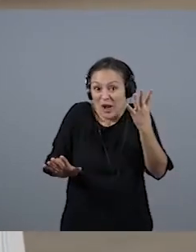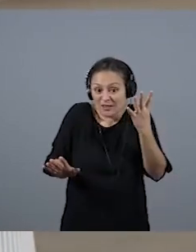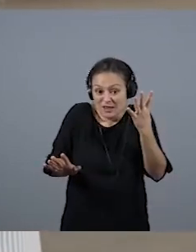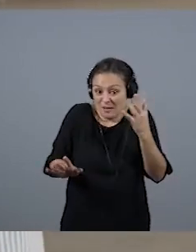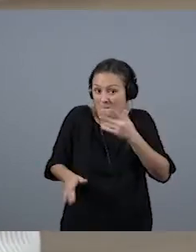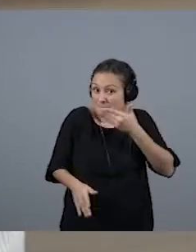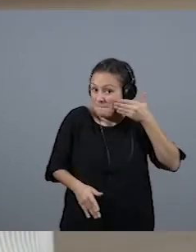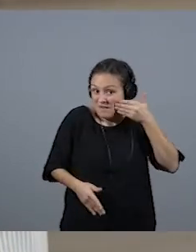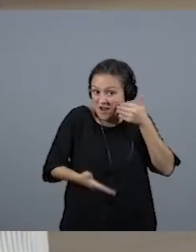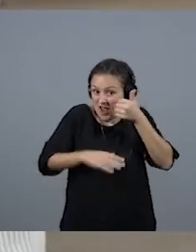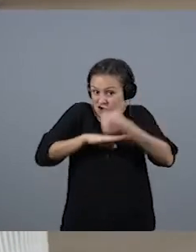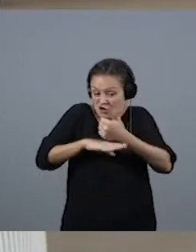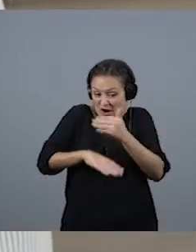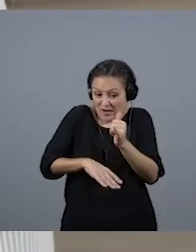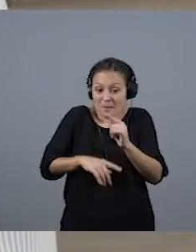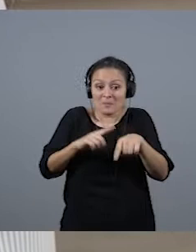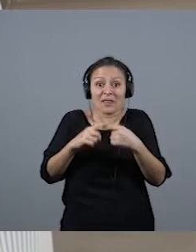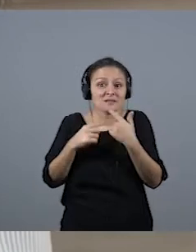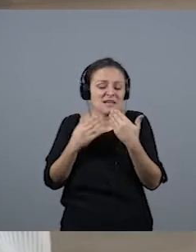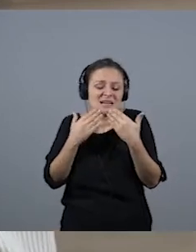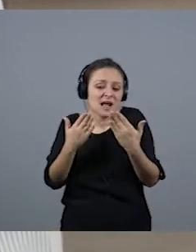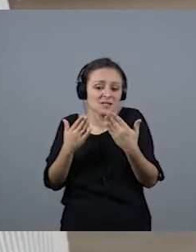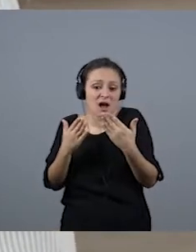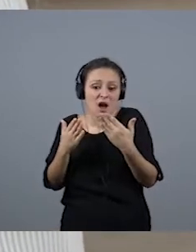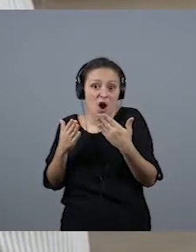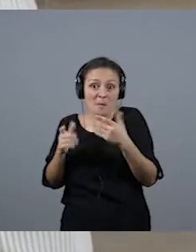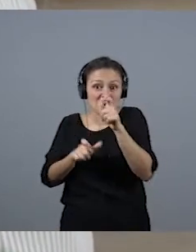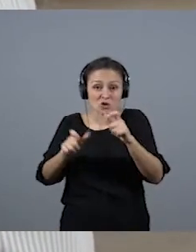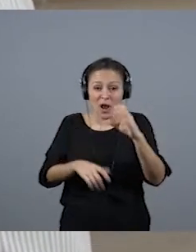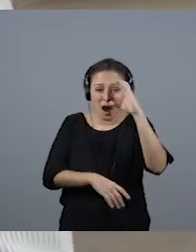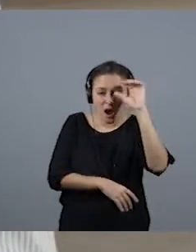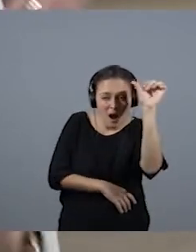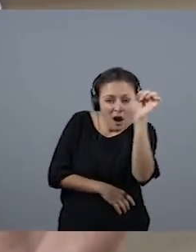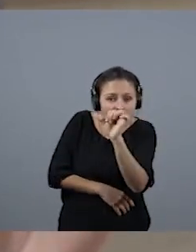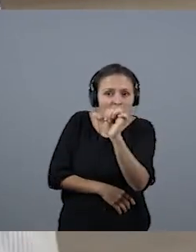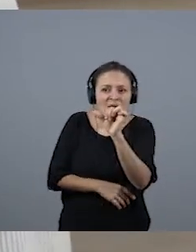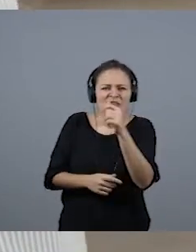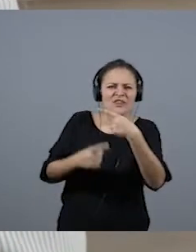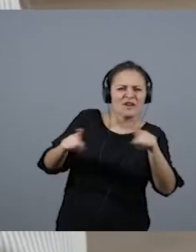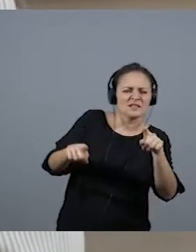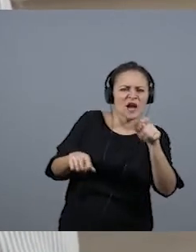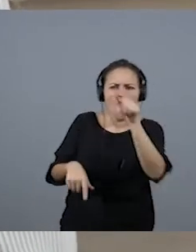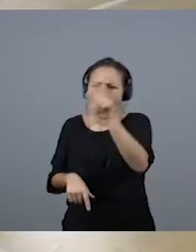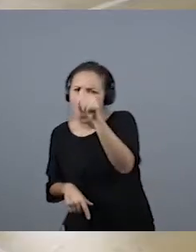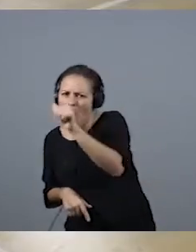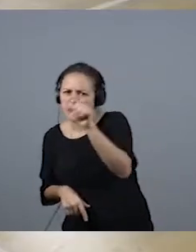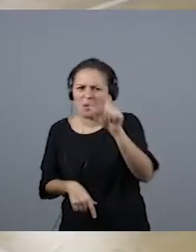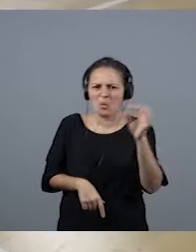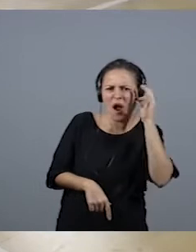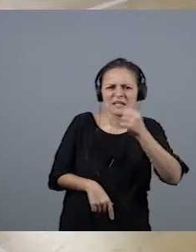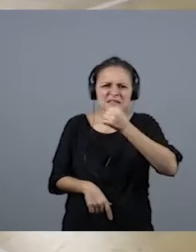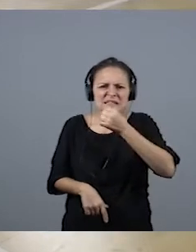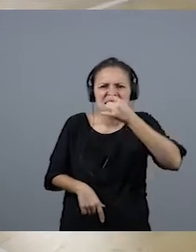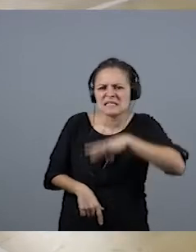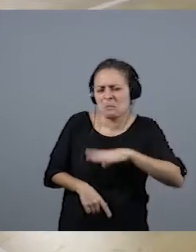y darle gracias a los oyentes que en ese momento no hicieron ninguna distinción entre si narraba un hombre o narraba una mujer. Esa